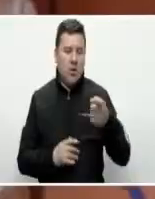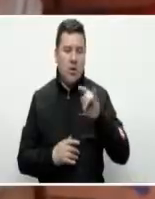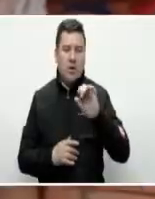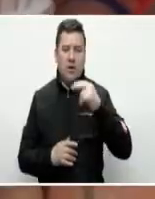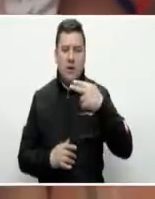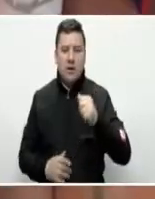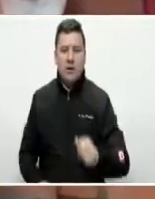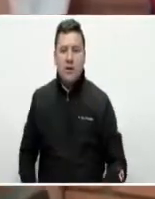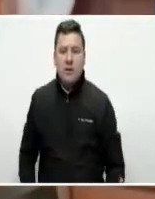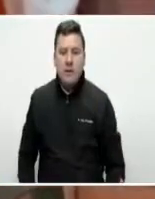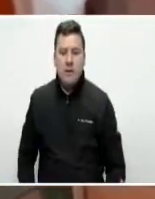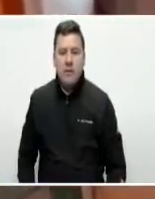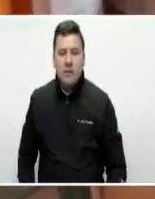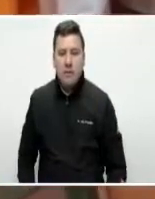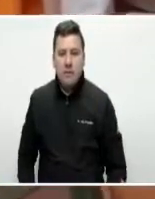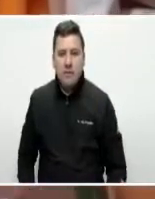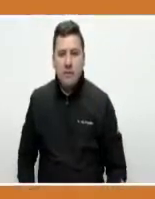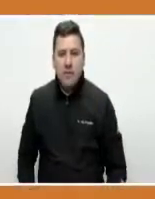mismo.